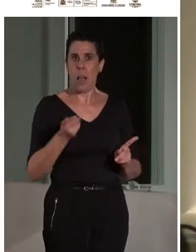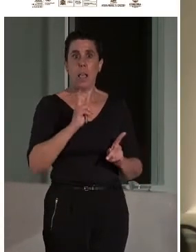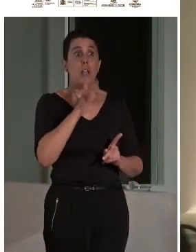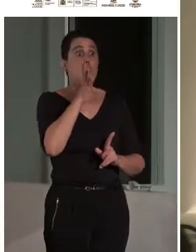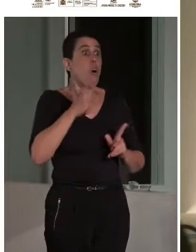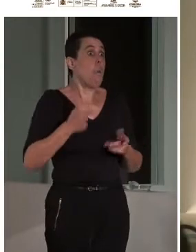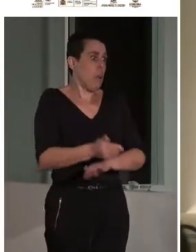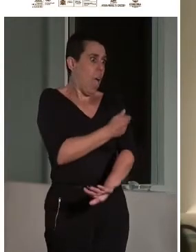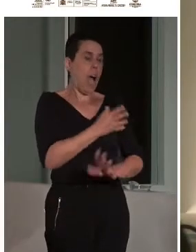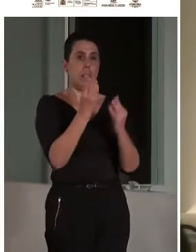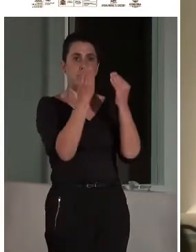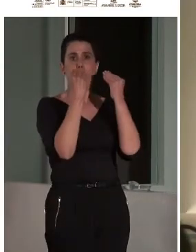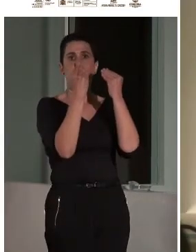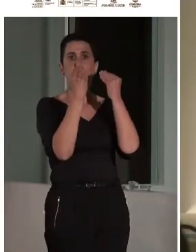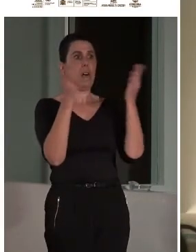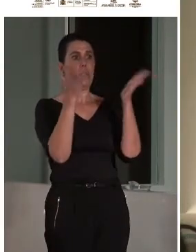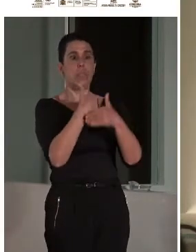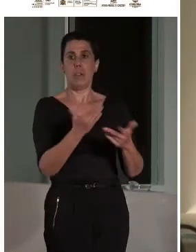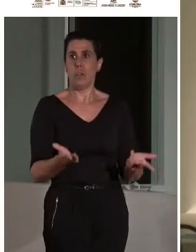formado o no nos hemos formado, es simplemente por eso.